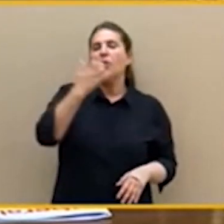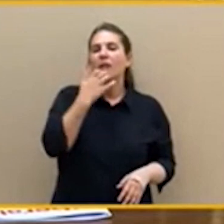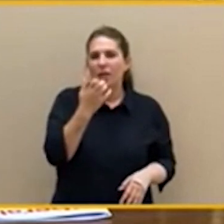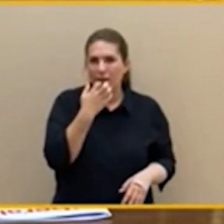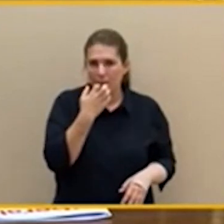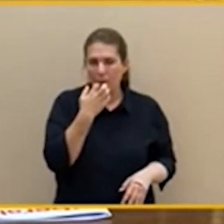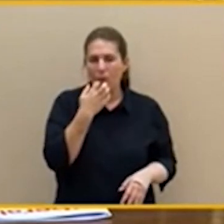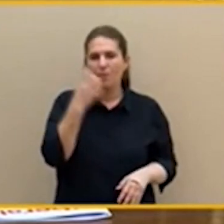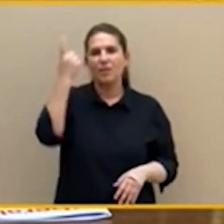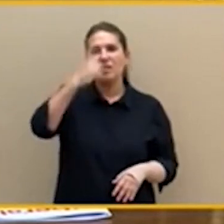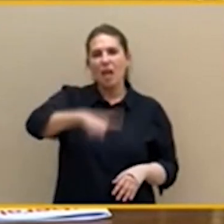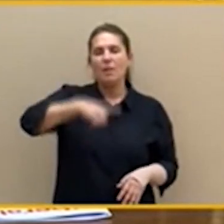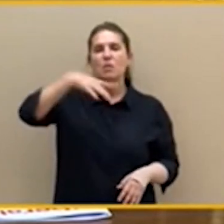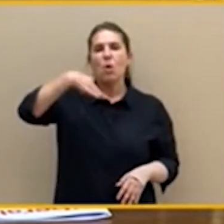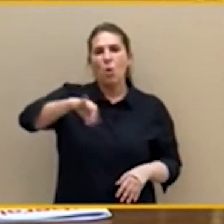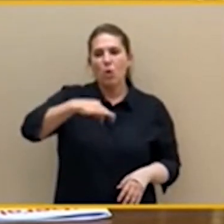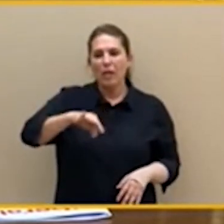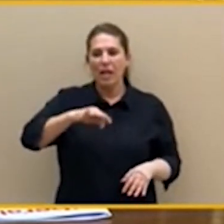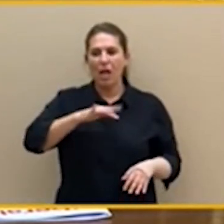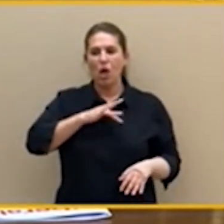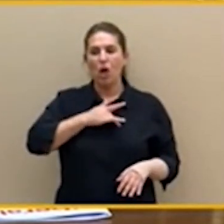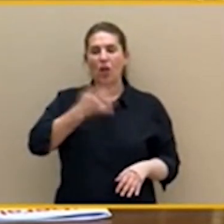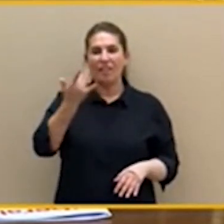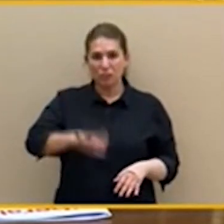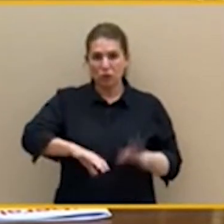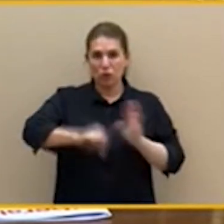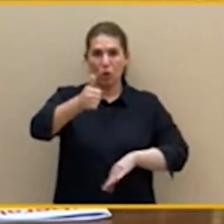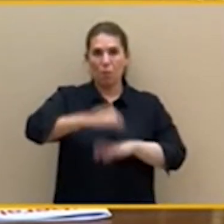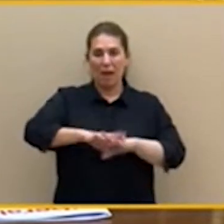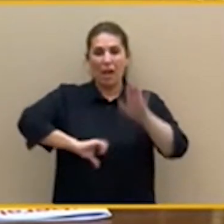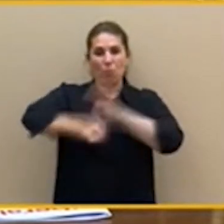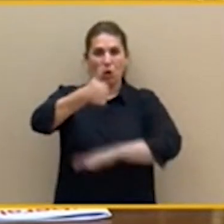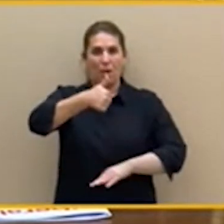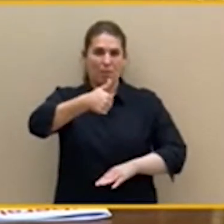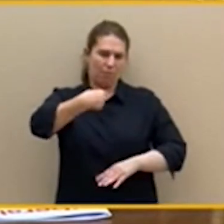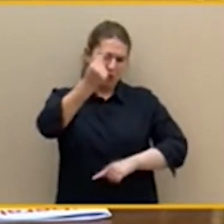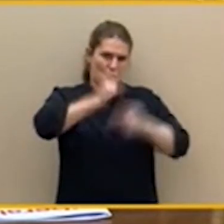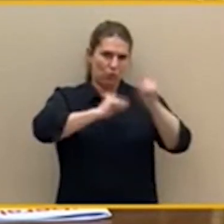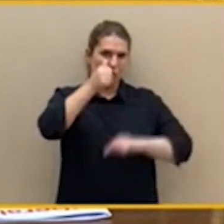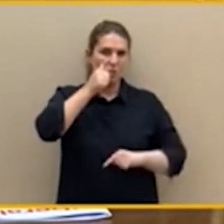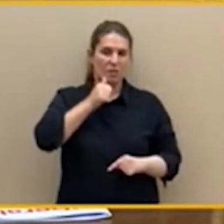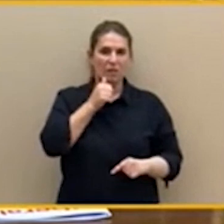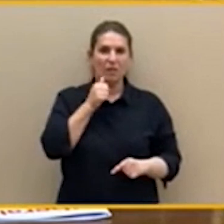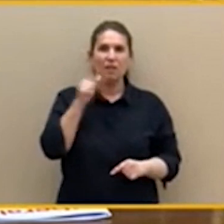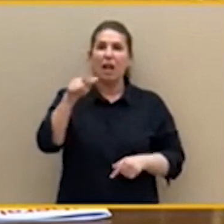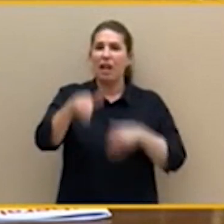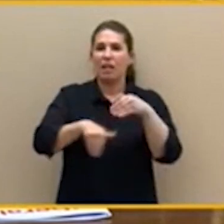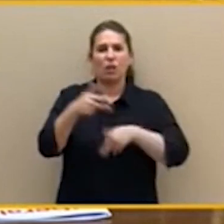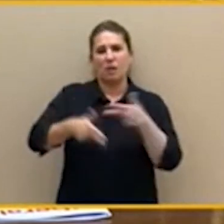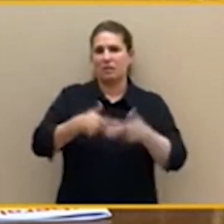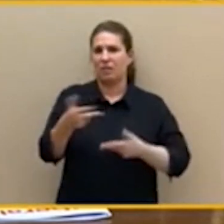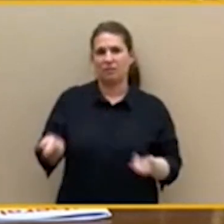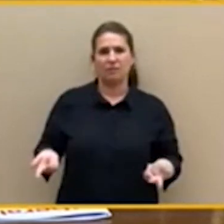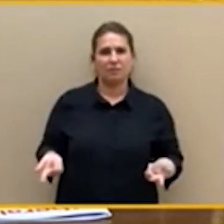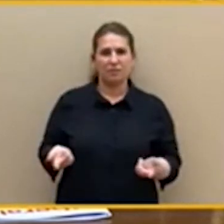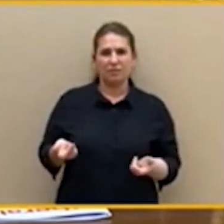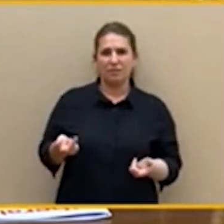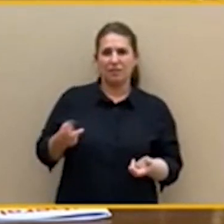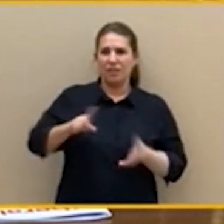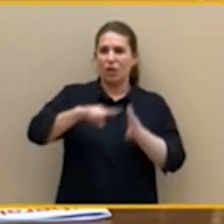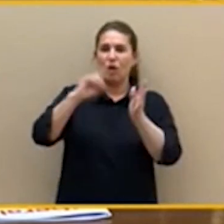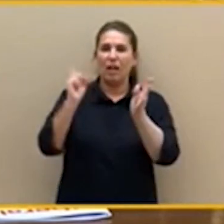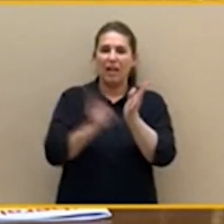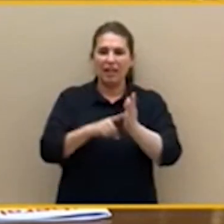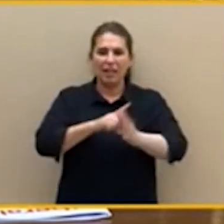señor Sánchez? Las selecciones vascas. Con la ley del deporte. Claro, ante tanto lío mediático, esto no tiene mucho